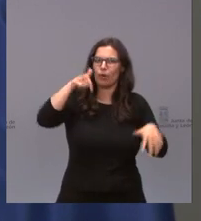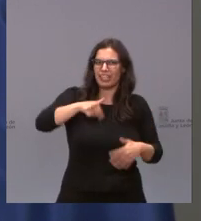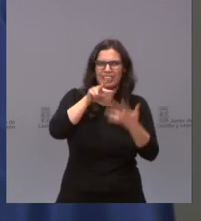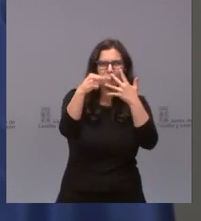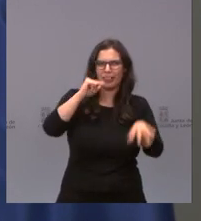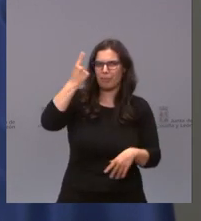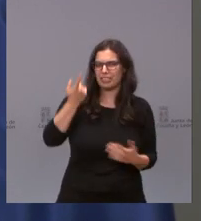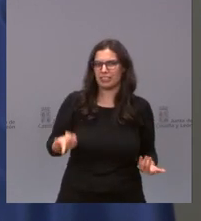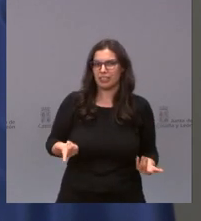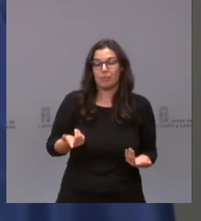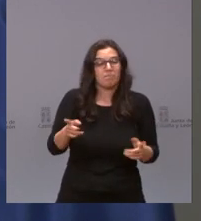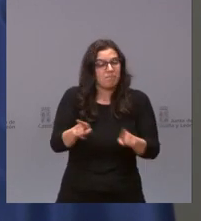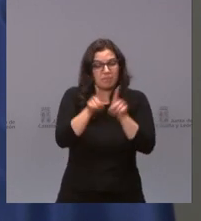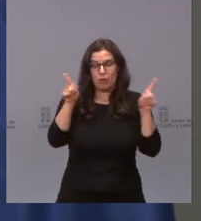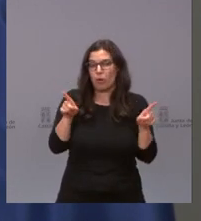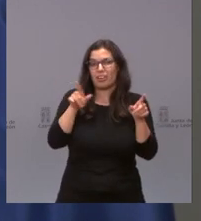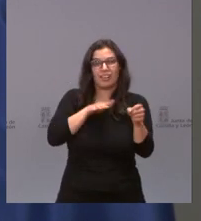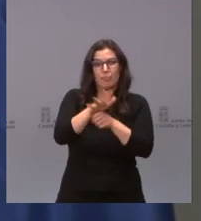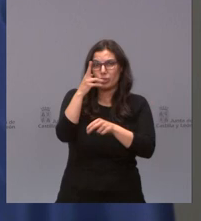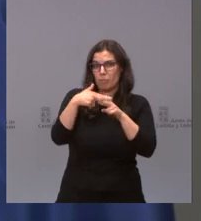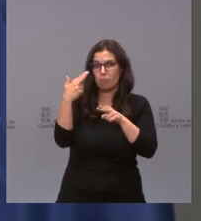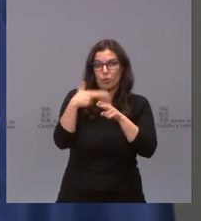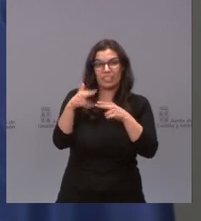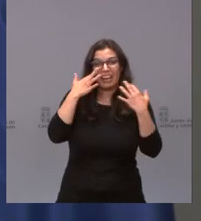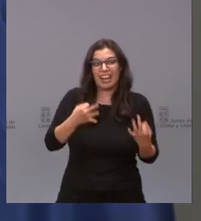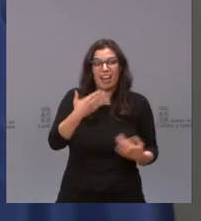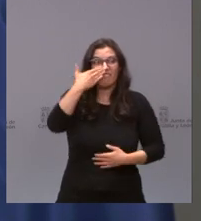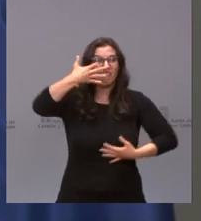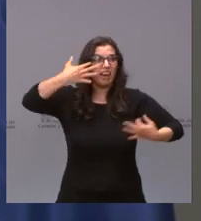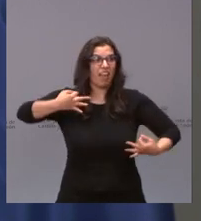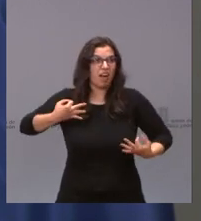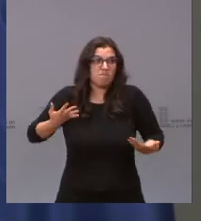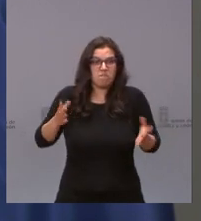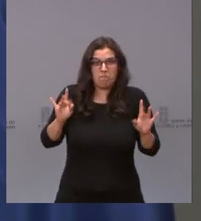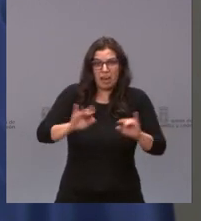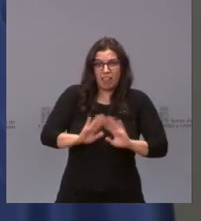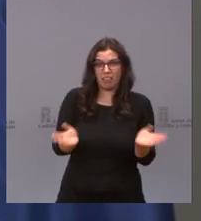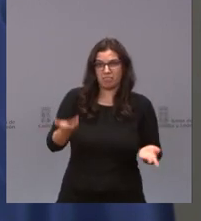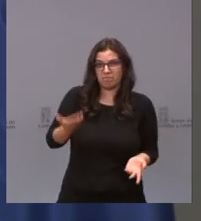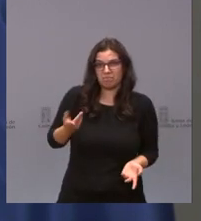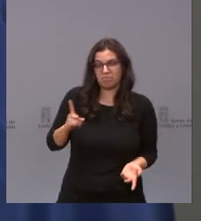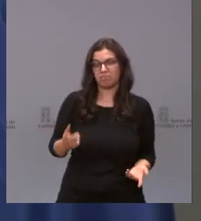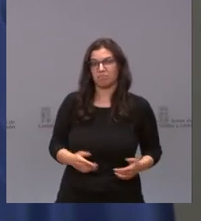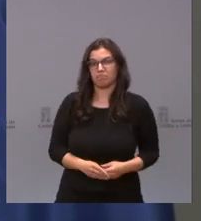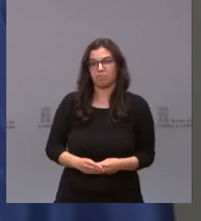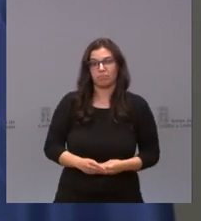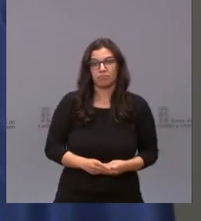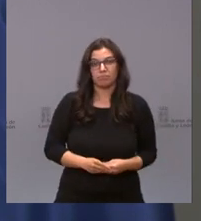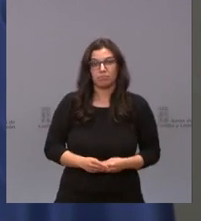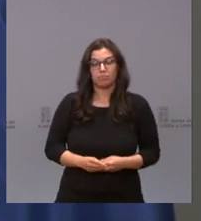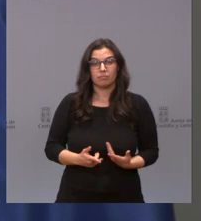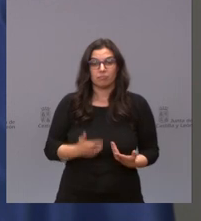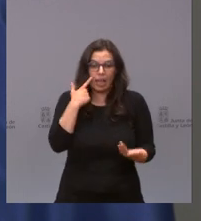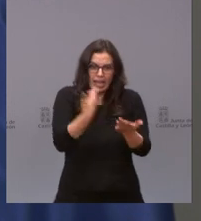es que estamos en un mundo, en este mundo de la política en el cual la verdad no sirve para nada, la verdad no significa nada. Los hechos no